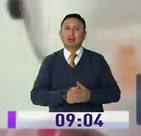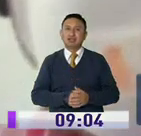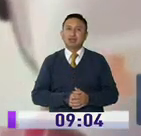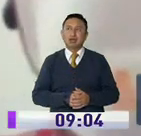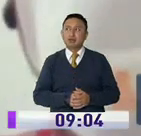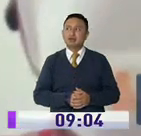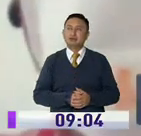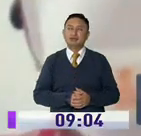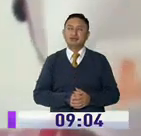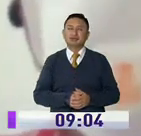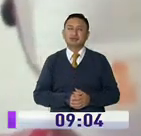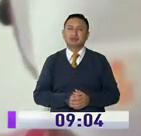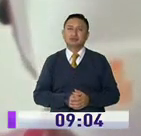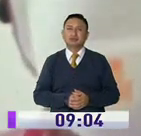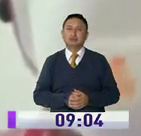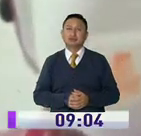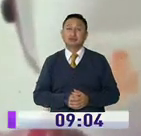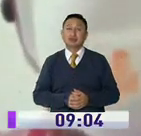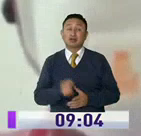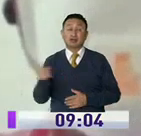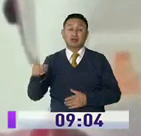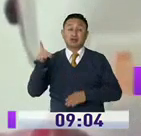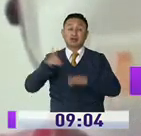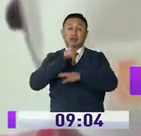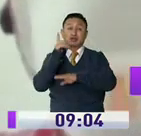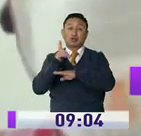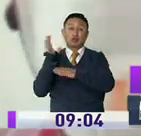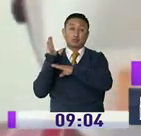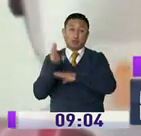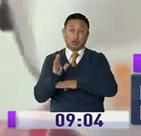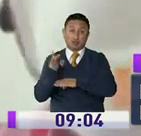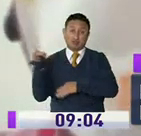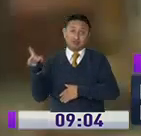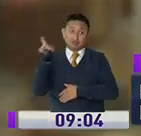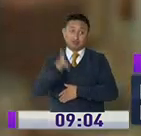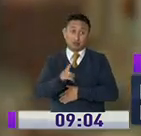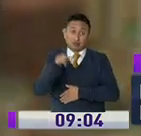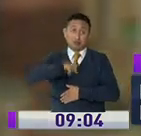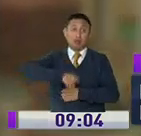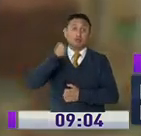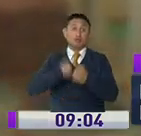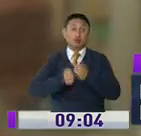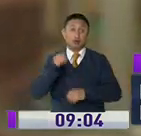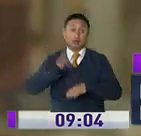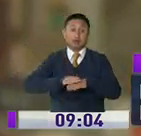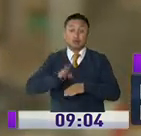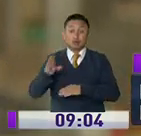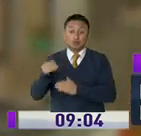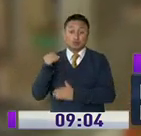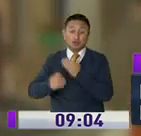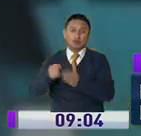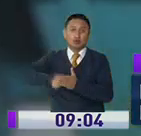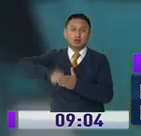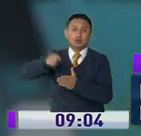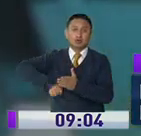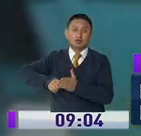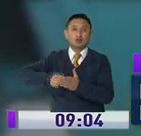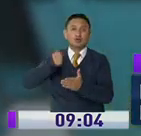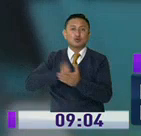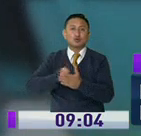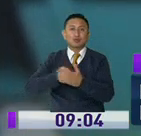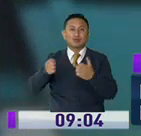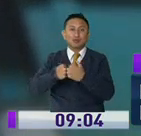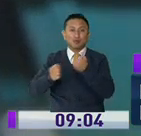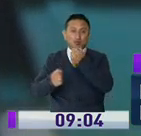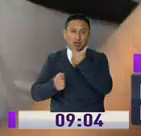Quien sí compareció fue el presidente del directorio del IES, Paul Granda, quien está en el ojo del huracán, debido al polémico proceso de contratación de insumos médicos,